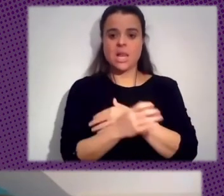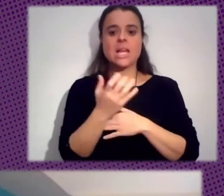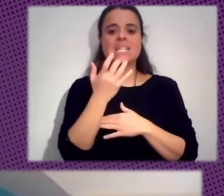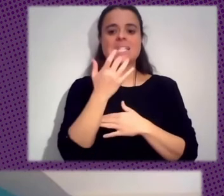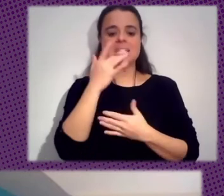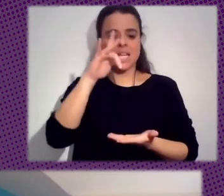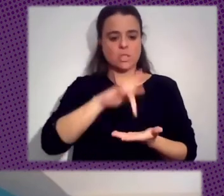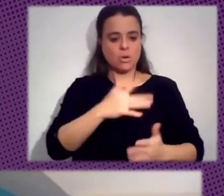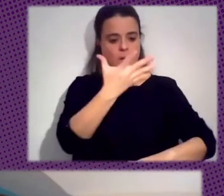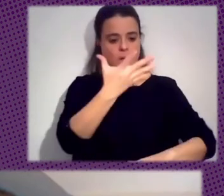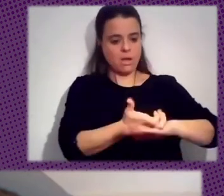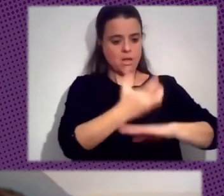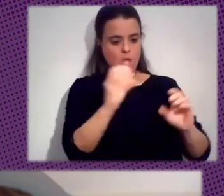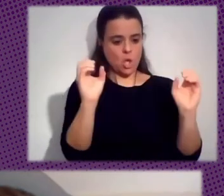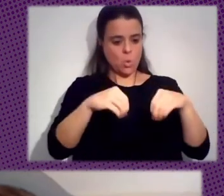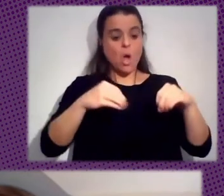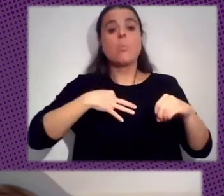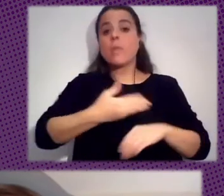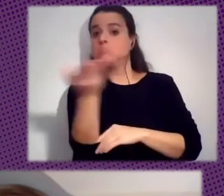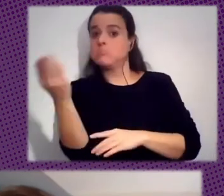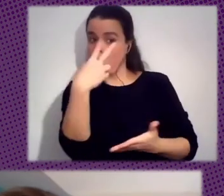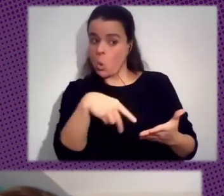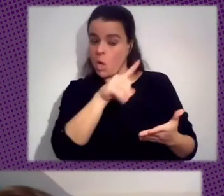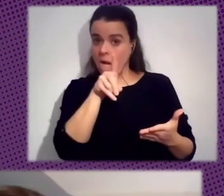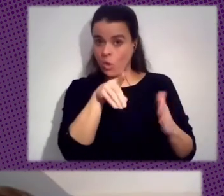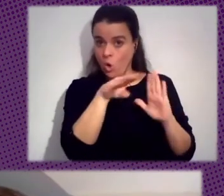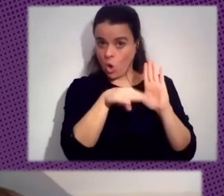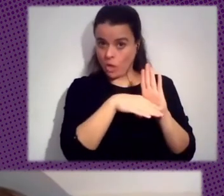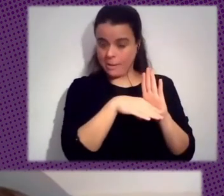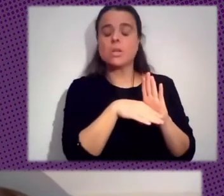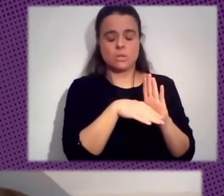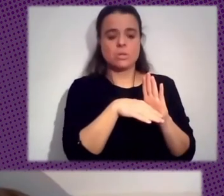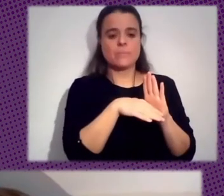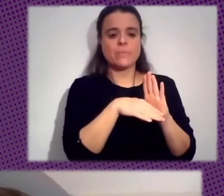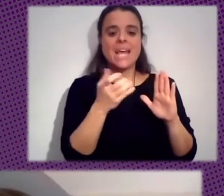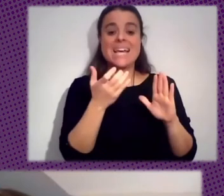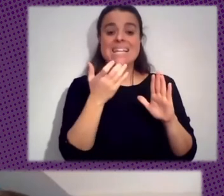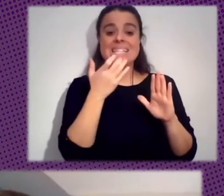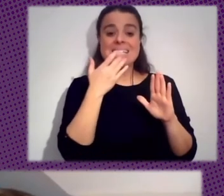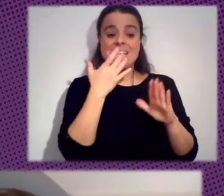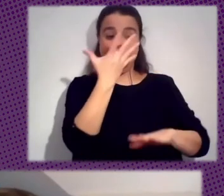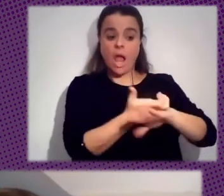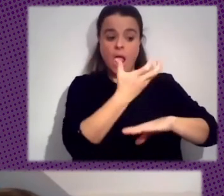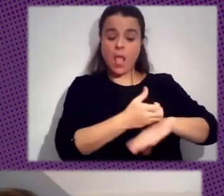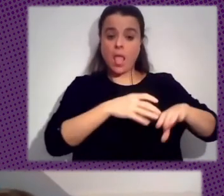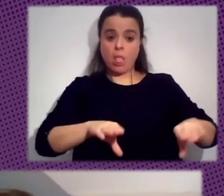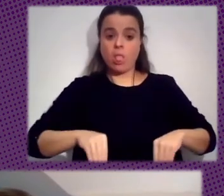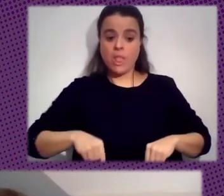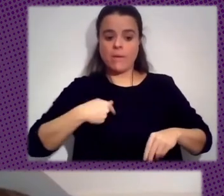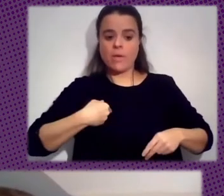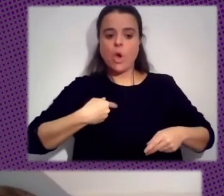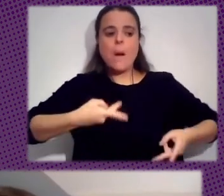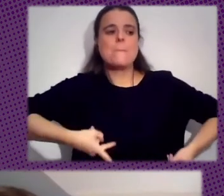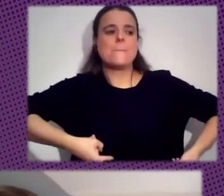Leído Los Términos Del Usuario Estamos Dando Permiso A Google Aquí Como Dicen Usted Le Da Google Licencia